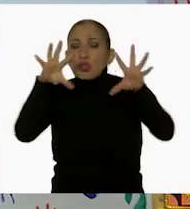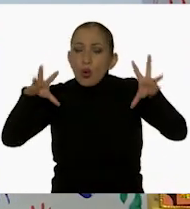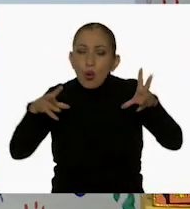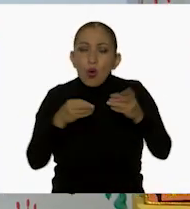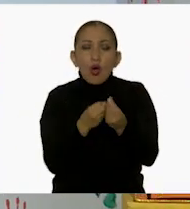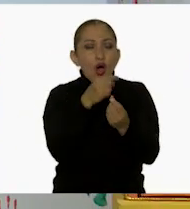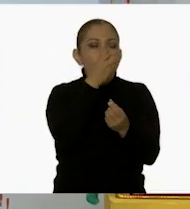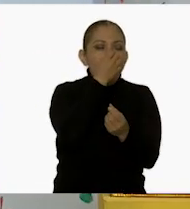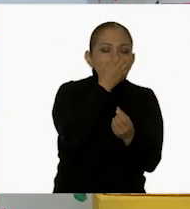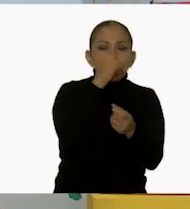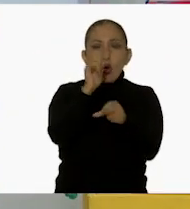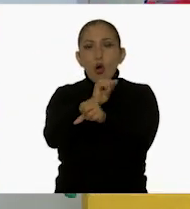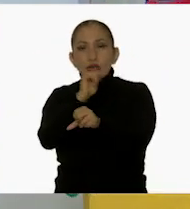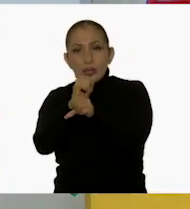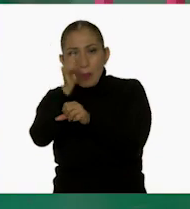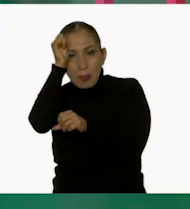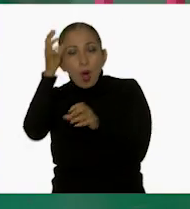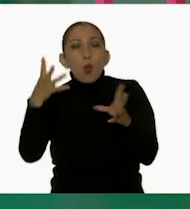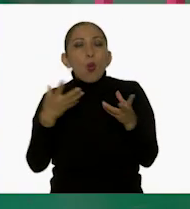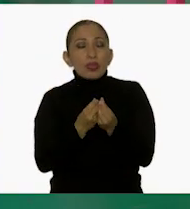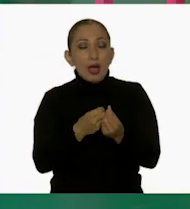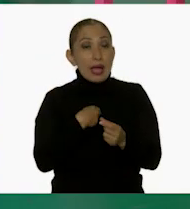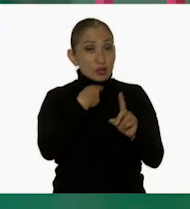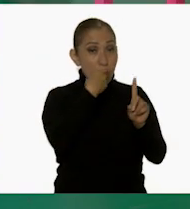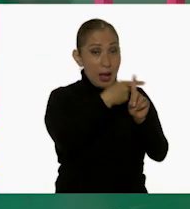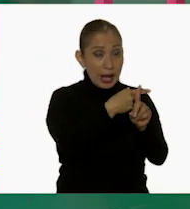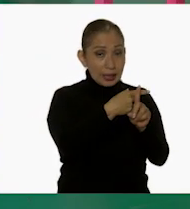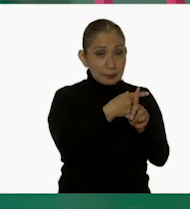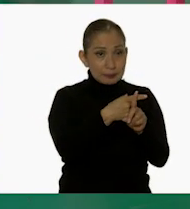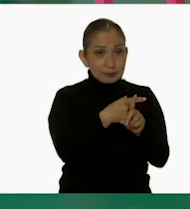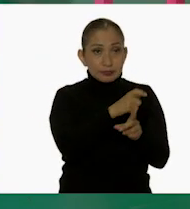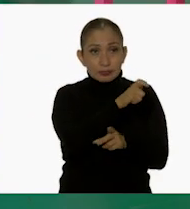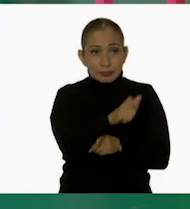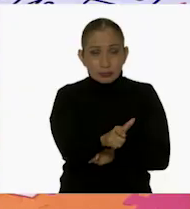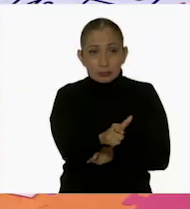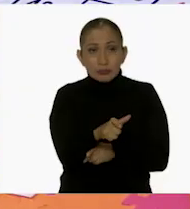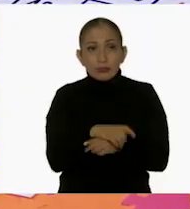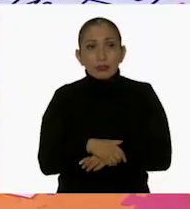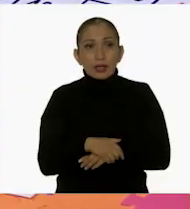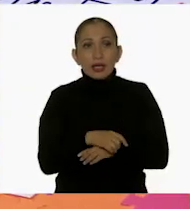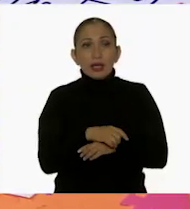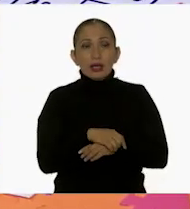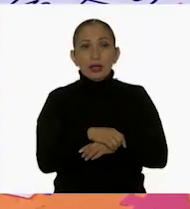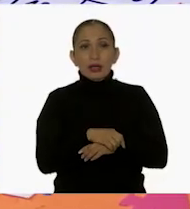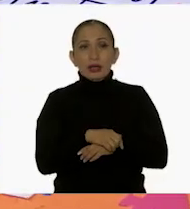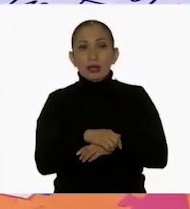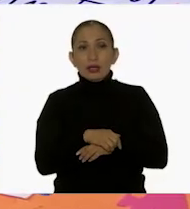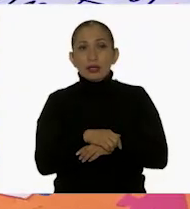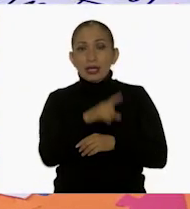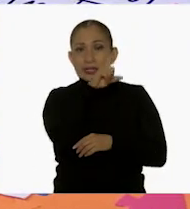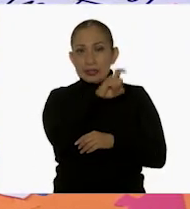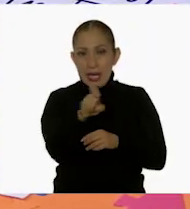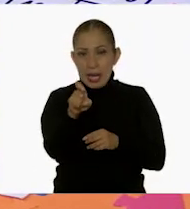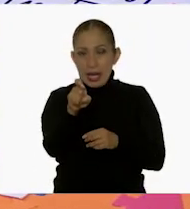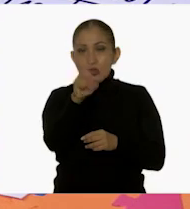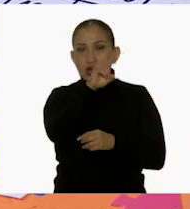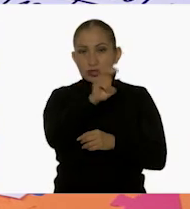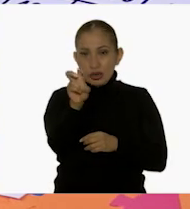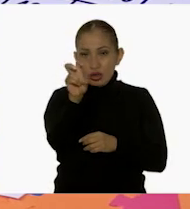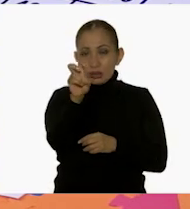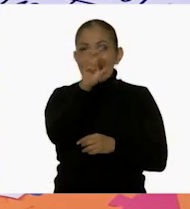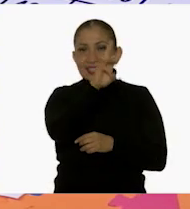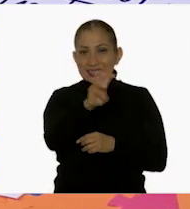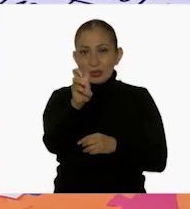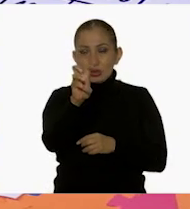pagar en total. Ah, pues vean, vamos a sumar entonces. Entonces, en total vamos a pagar, que tenemos aquí 100, 200,